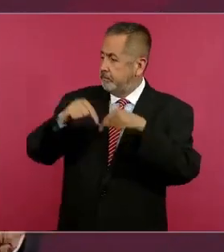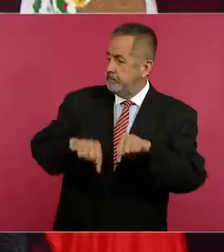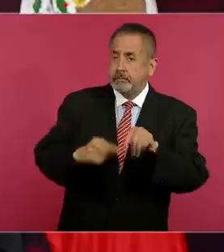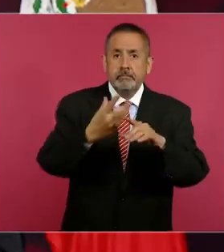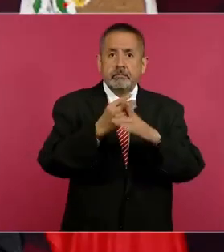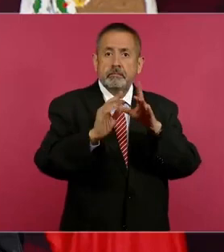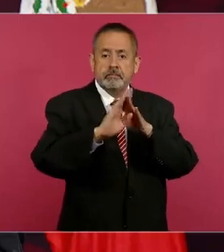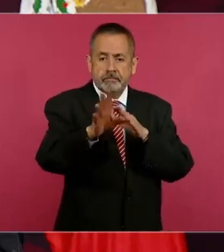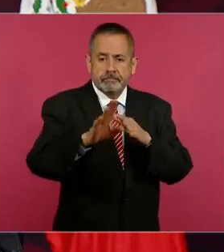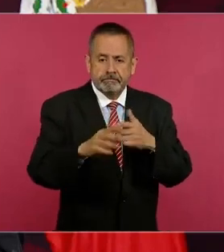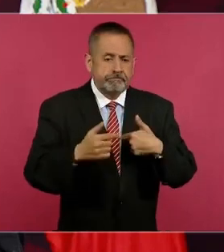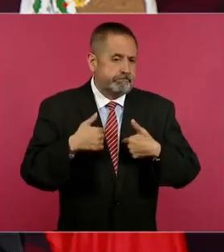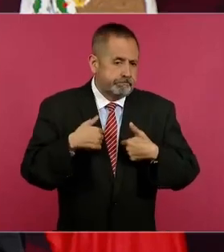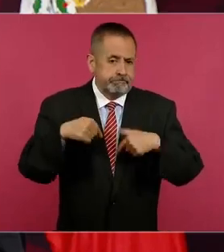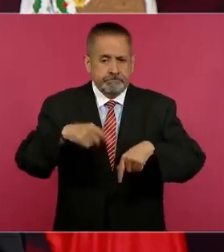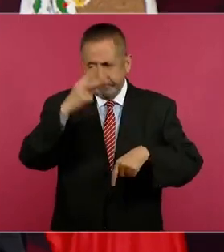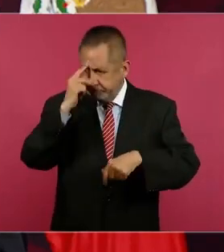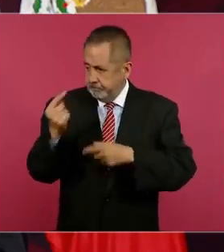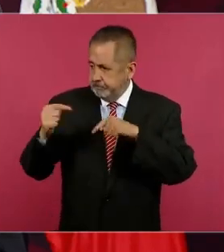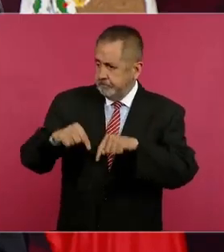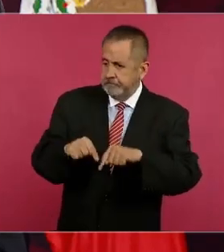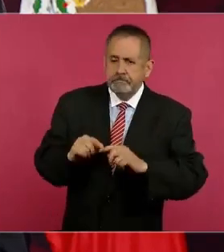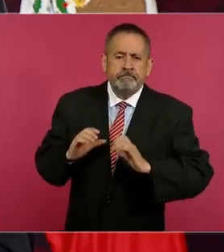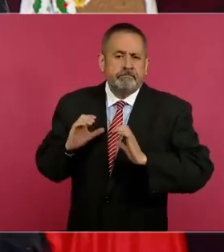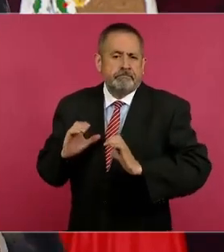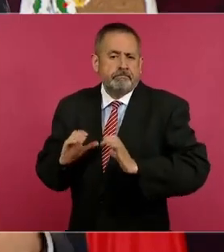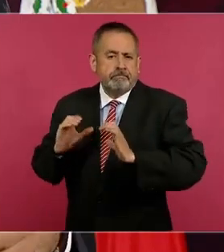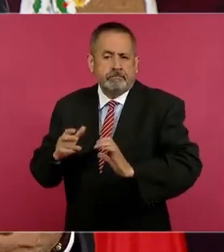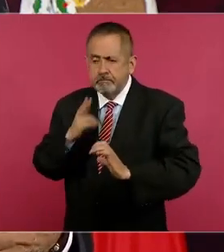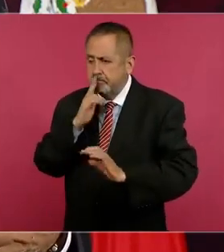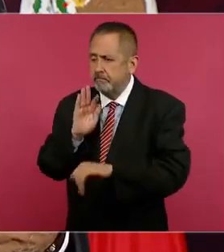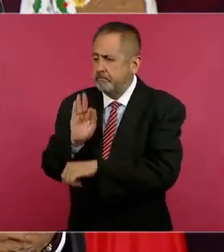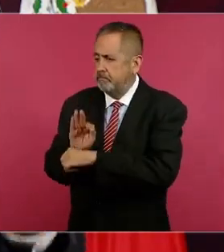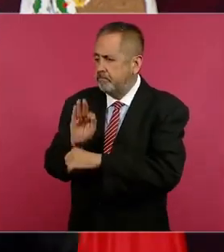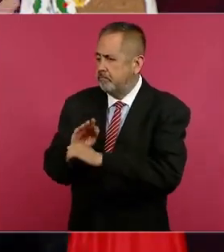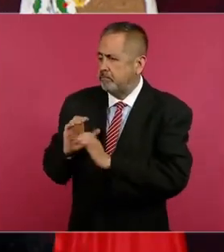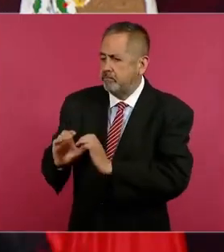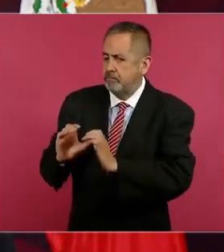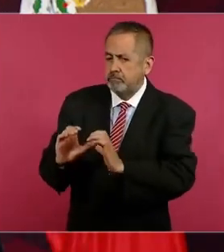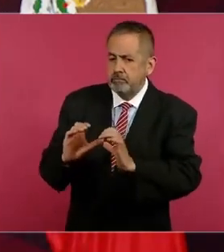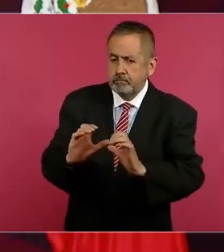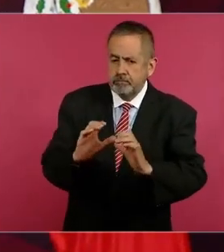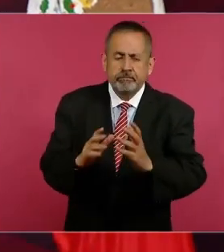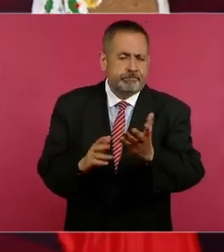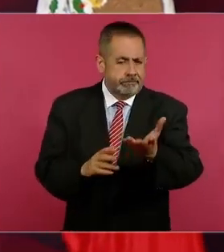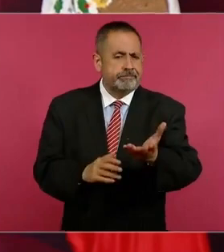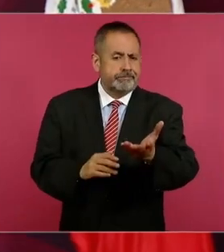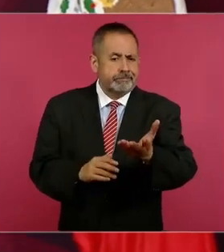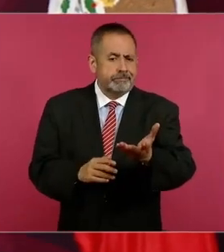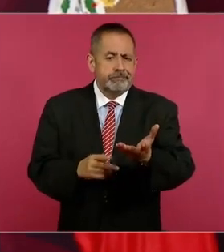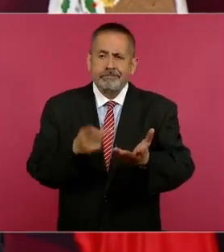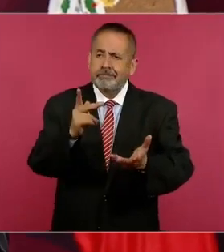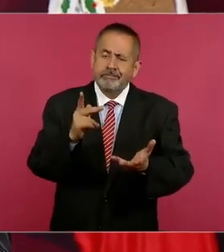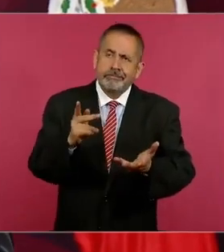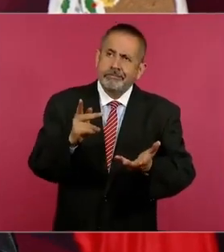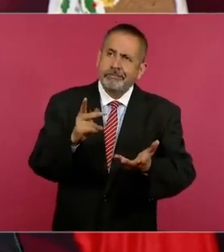protegerlos, pero tenemos que evitar